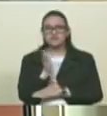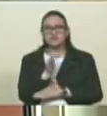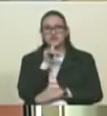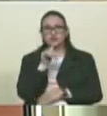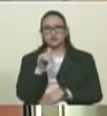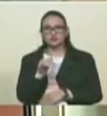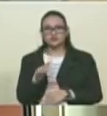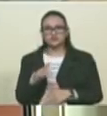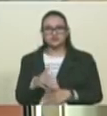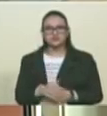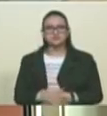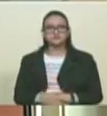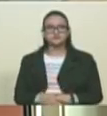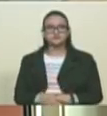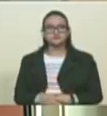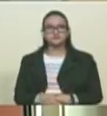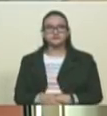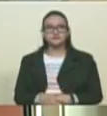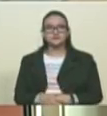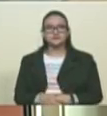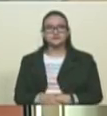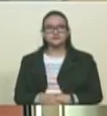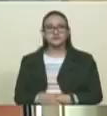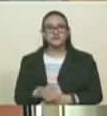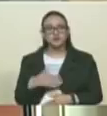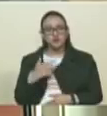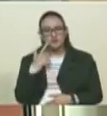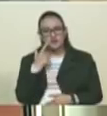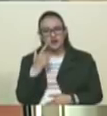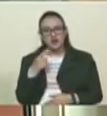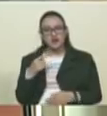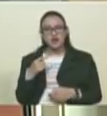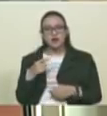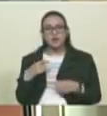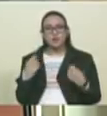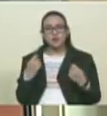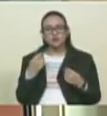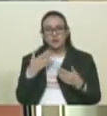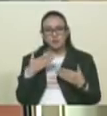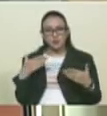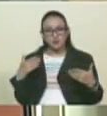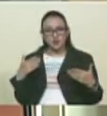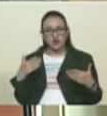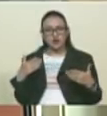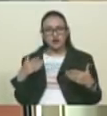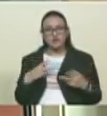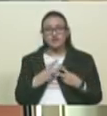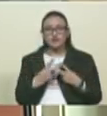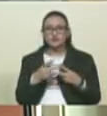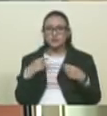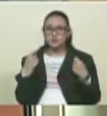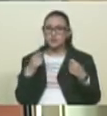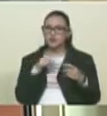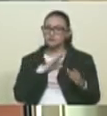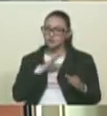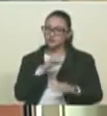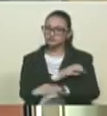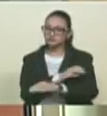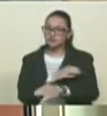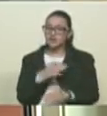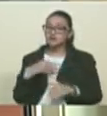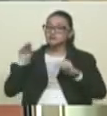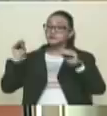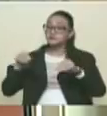quiero ver, don Sire, al Partido de Voluntad Popular y al Partido de Primera Justicia llamando a los venezolanos y a las